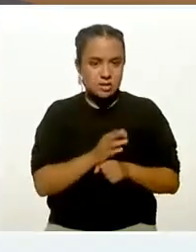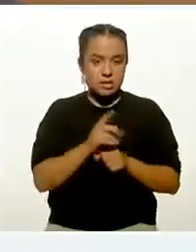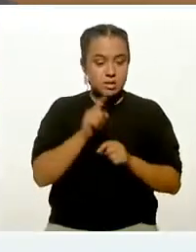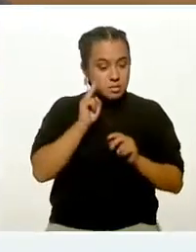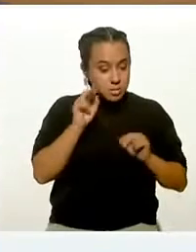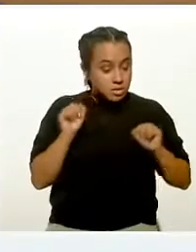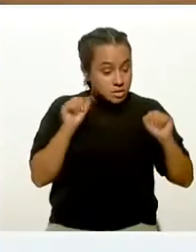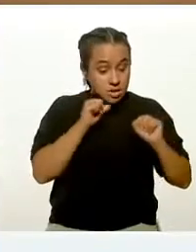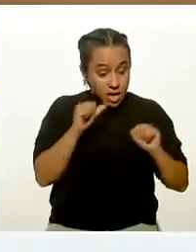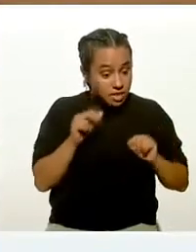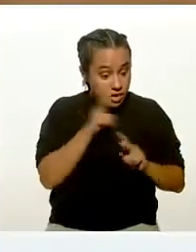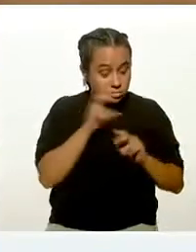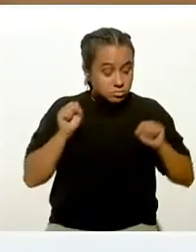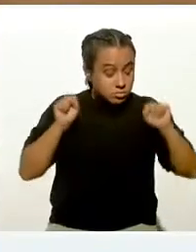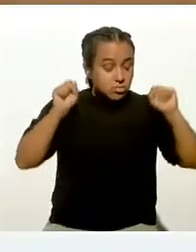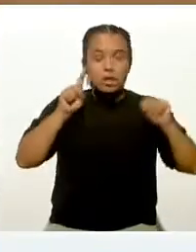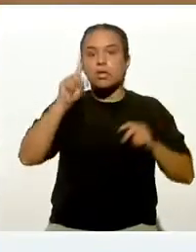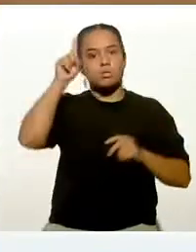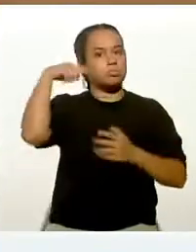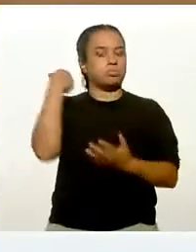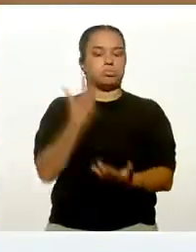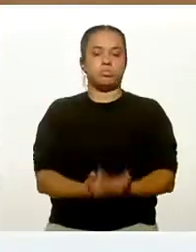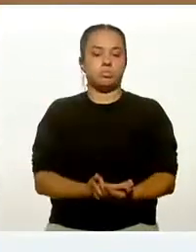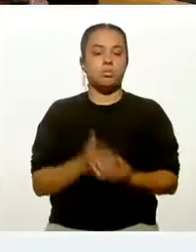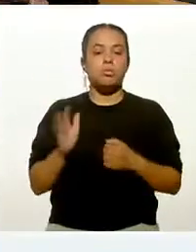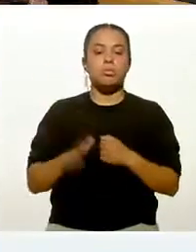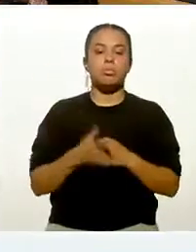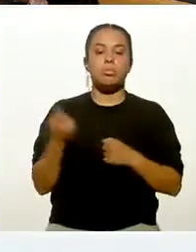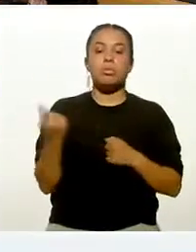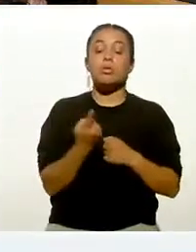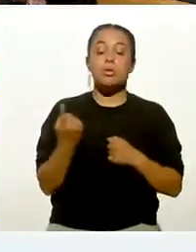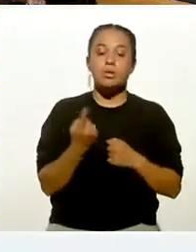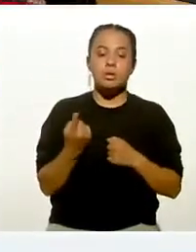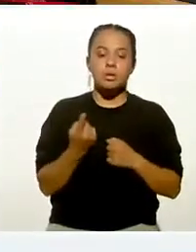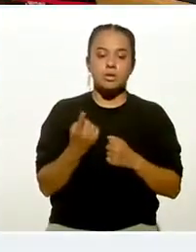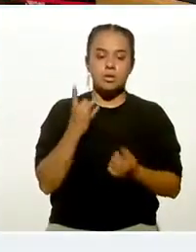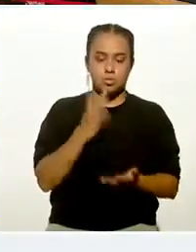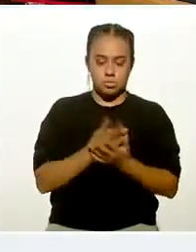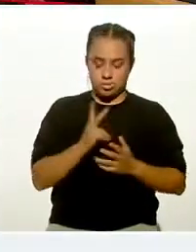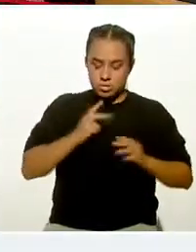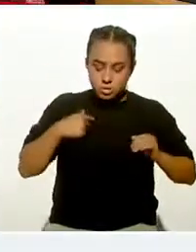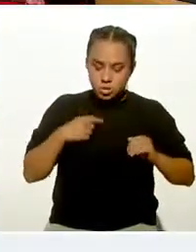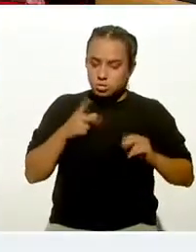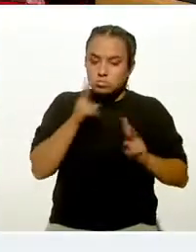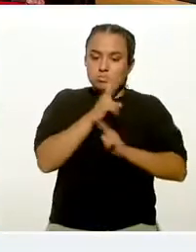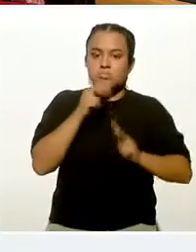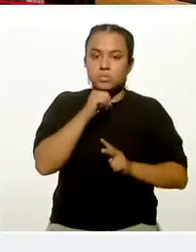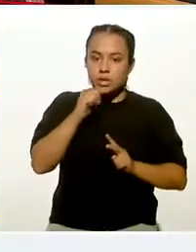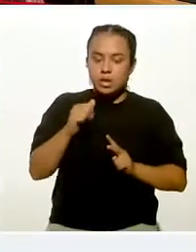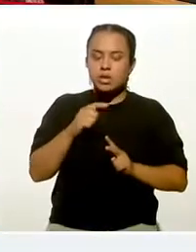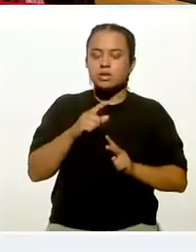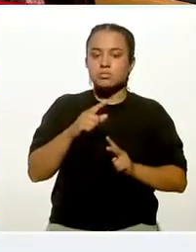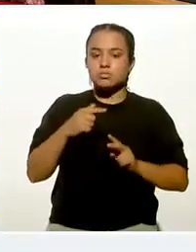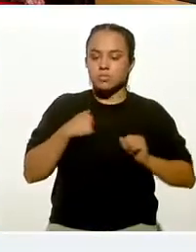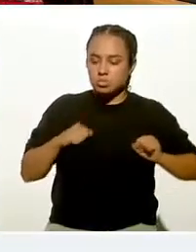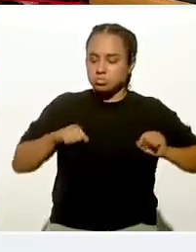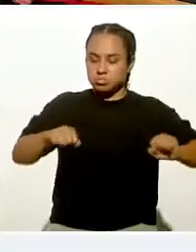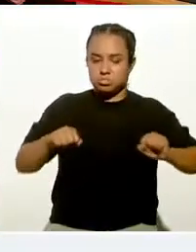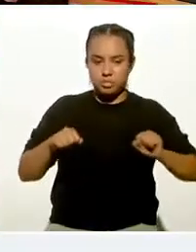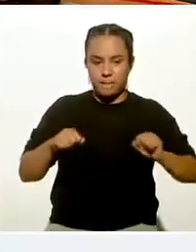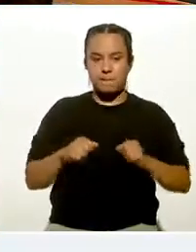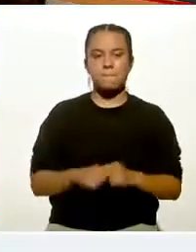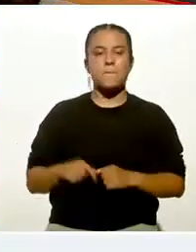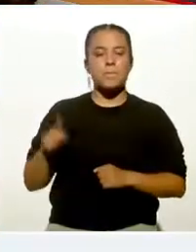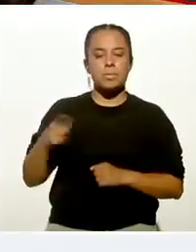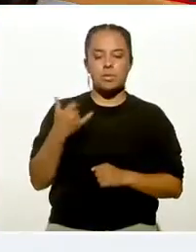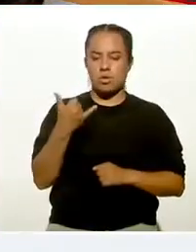Porque no estoy oxigenando y estoy utilizando el oxígeno. Entonces, el yoga lo que hace